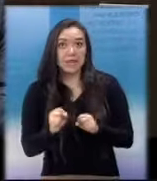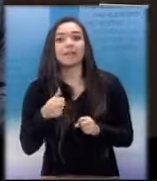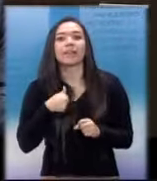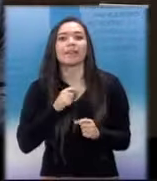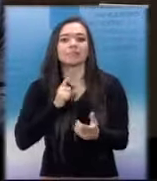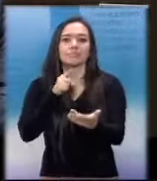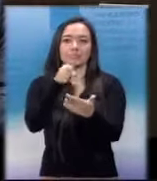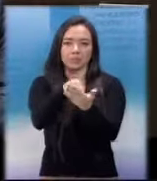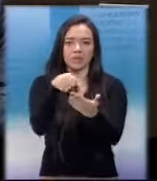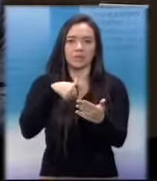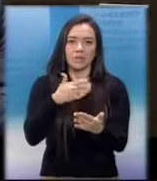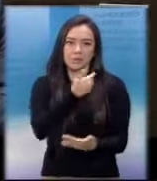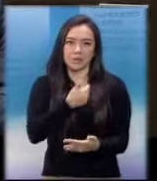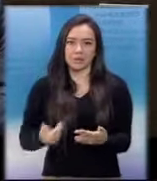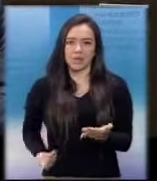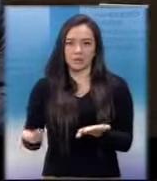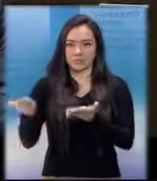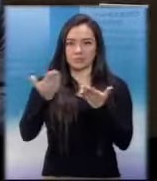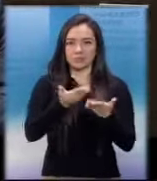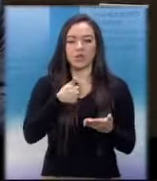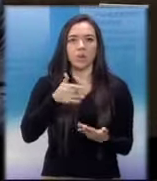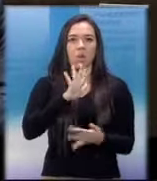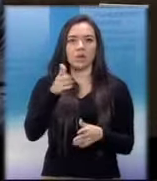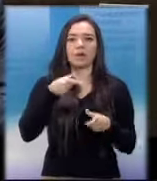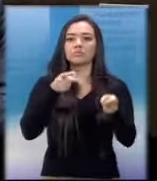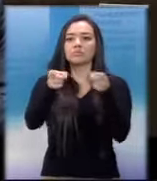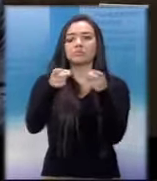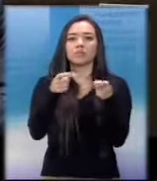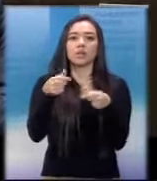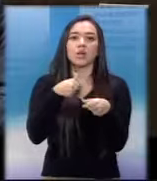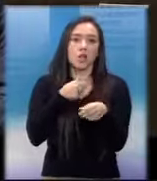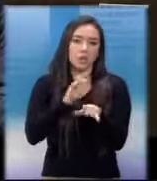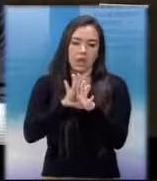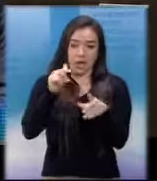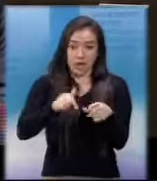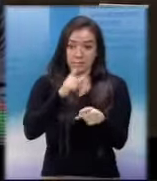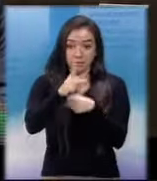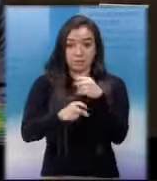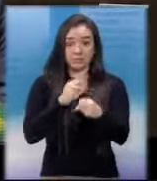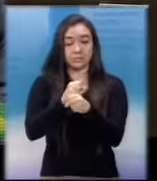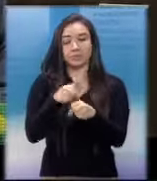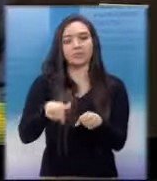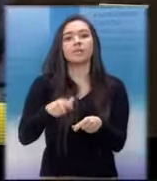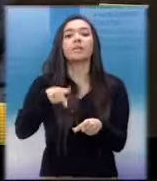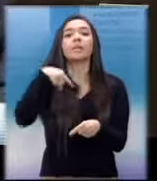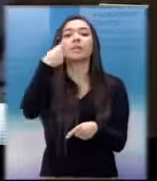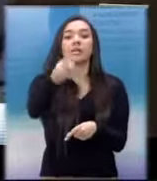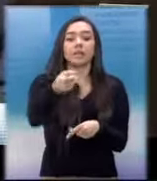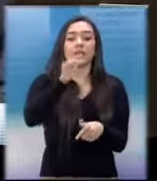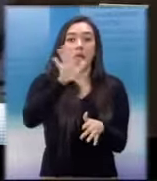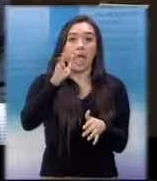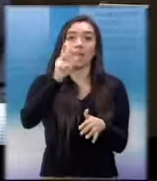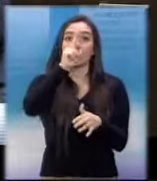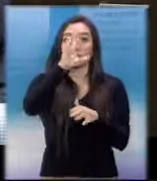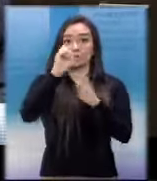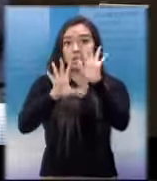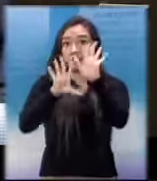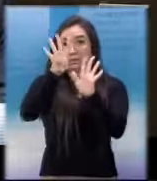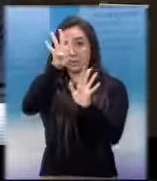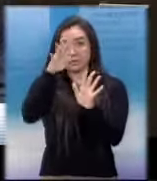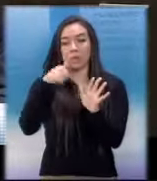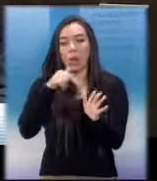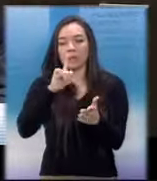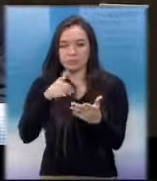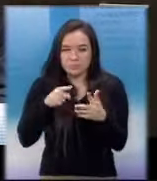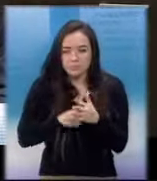siempre, durante este año especialmente, ha sido atrapado, ha sido obstaculizado, lo tienen como rehén,